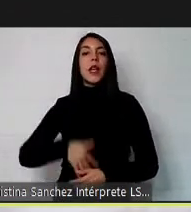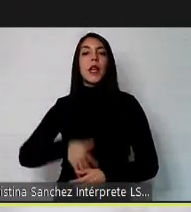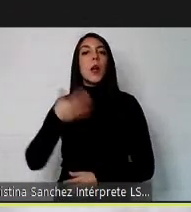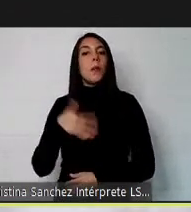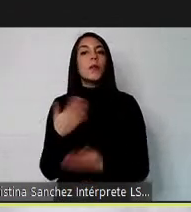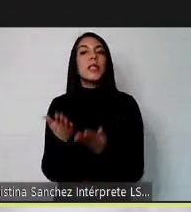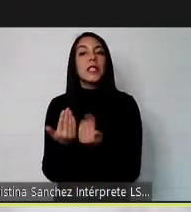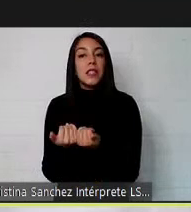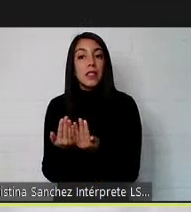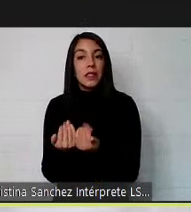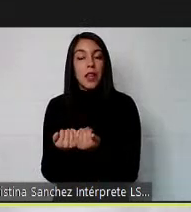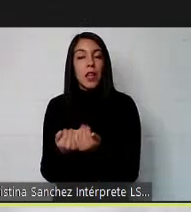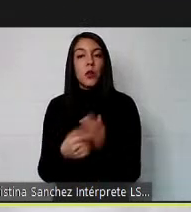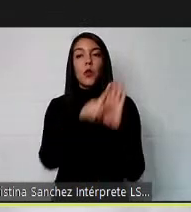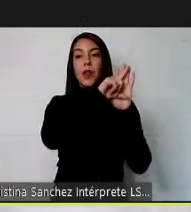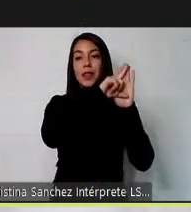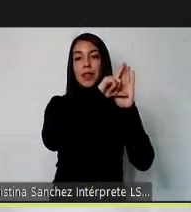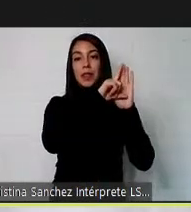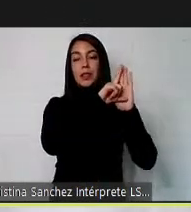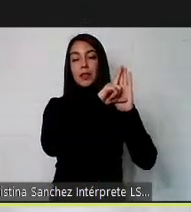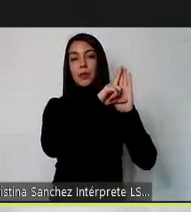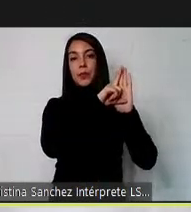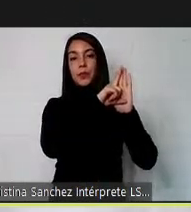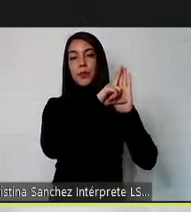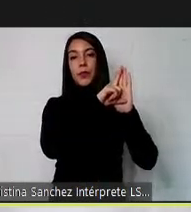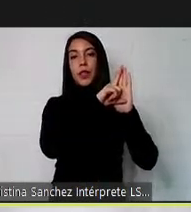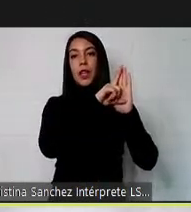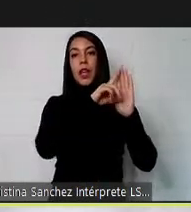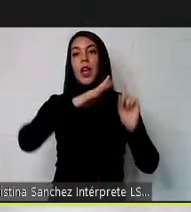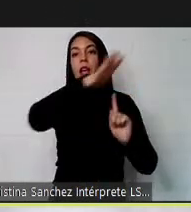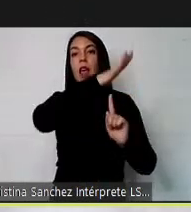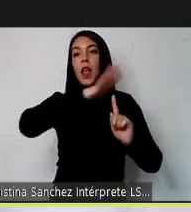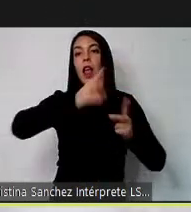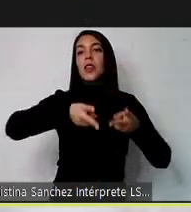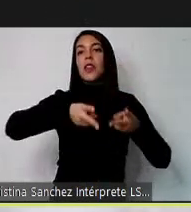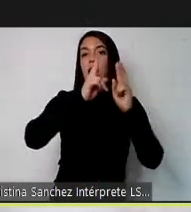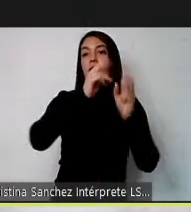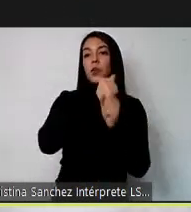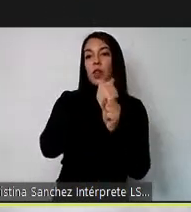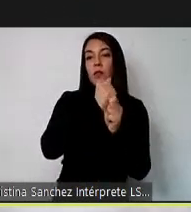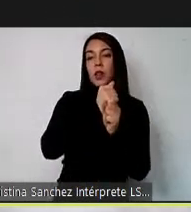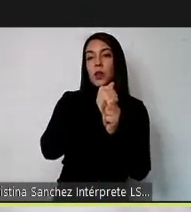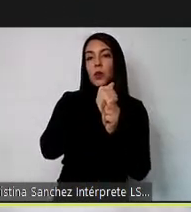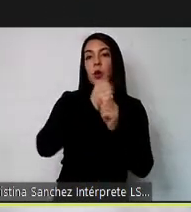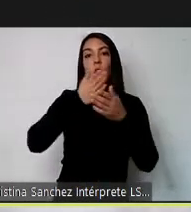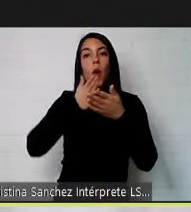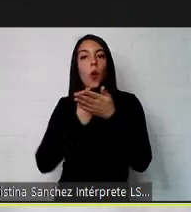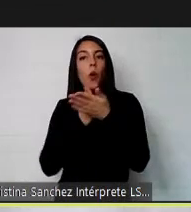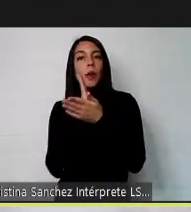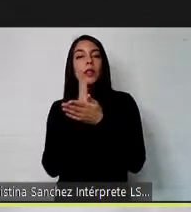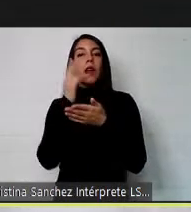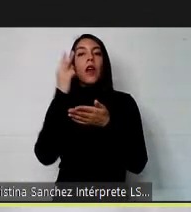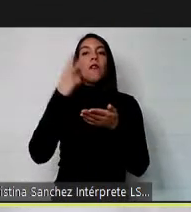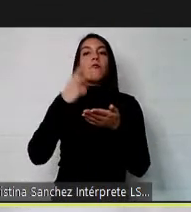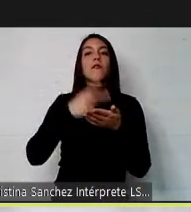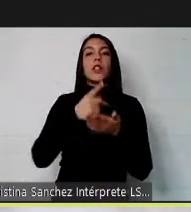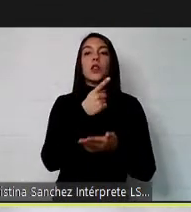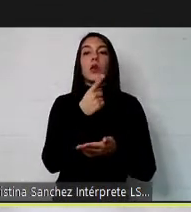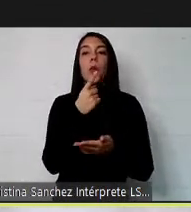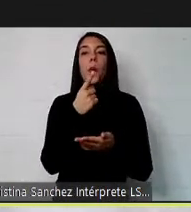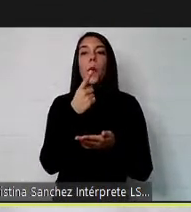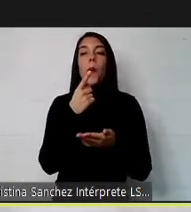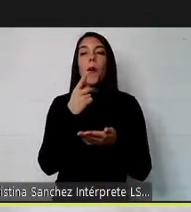legislar en torno a el derecho al trabajo y surge la ley 21.015 en el año